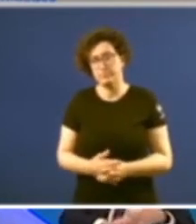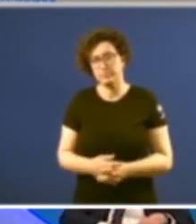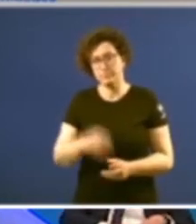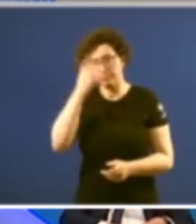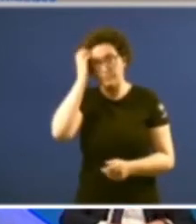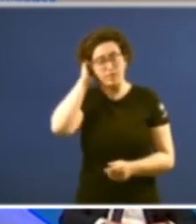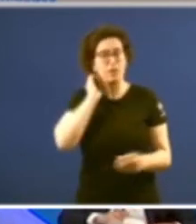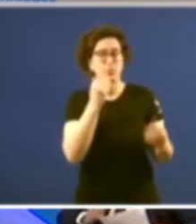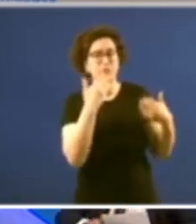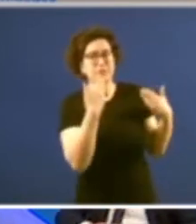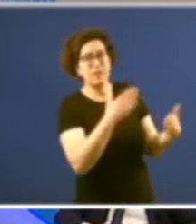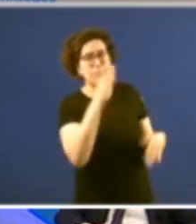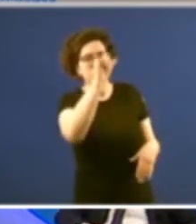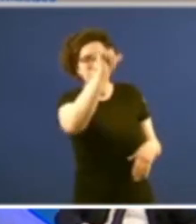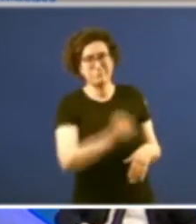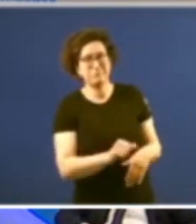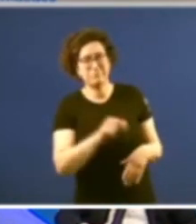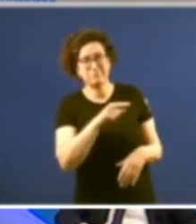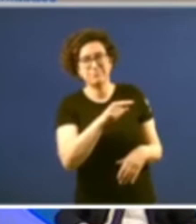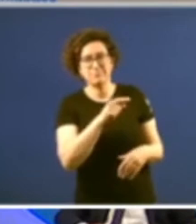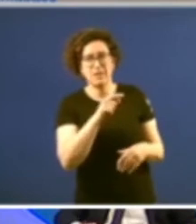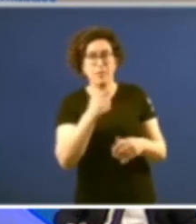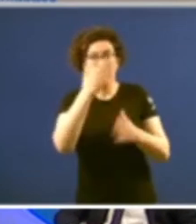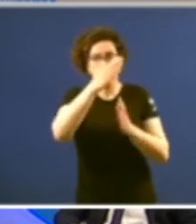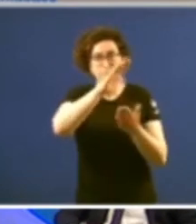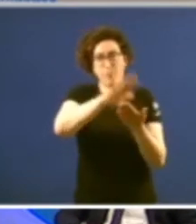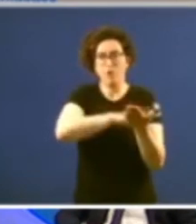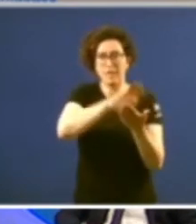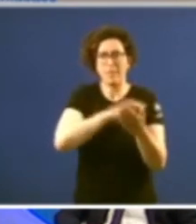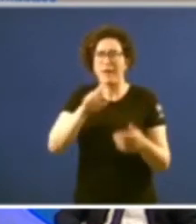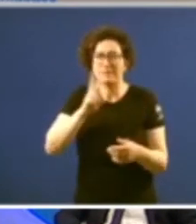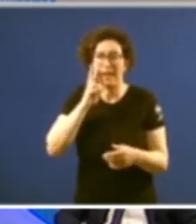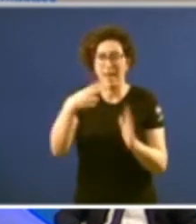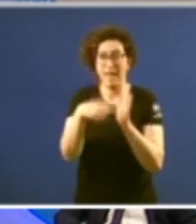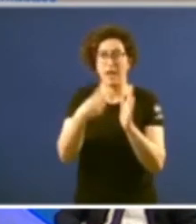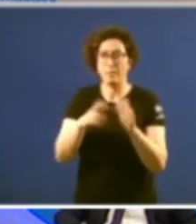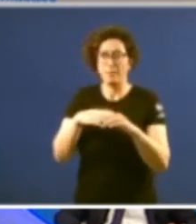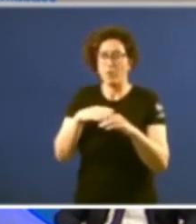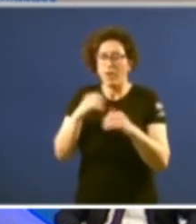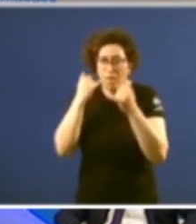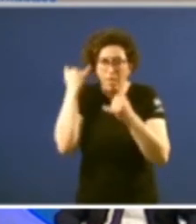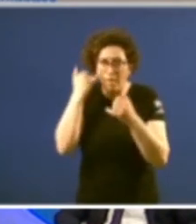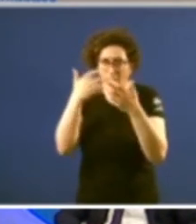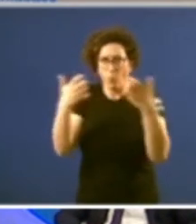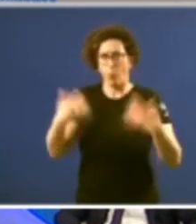pois moitas moitas gracias pola intervención pola apiocas portadas e pola era tra pequena que corentanos dispois poñas a prova nosa capacidade de visión